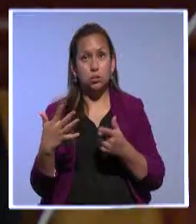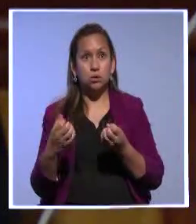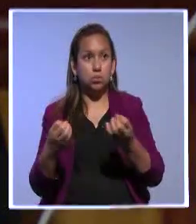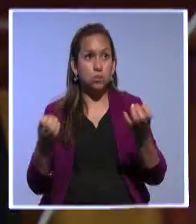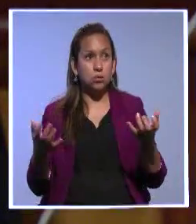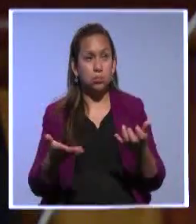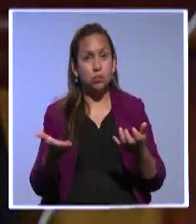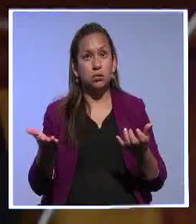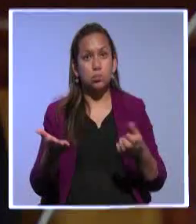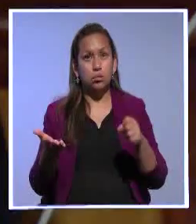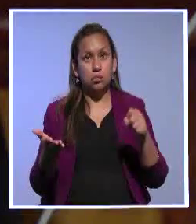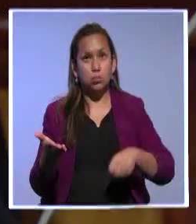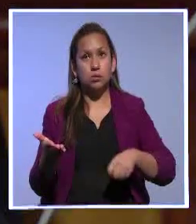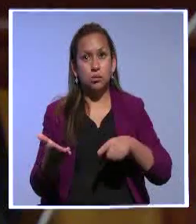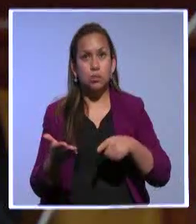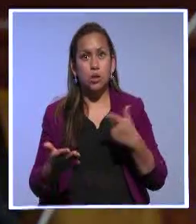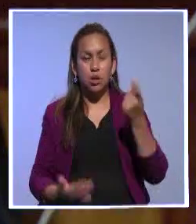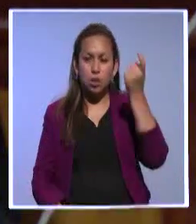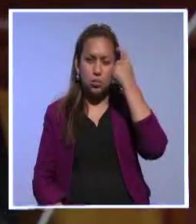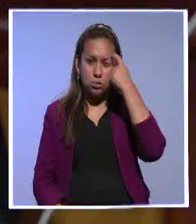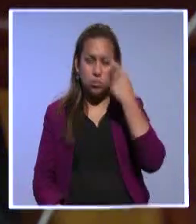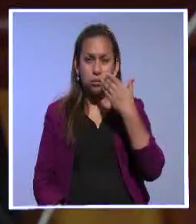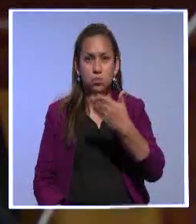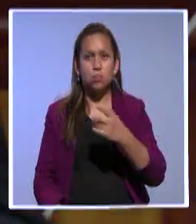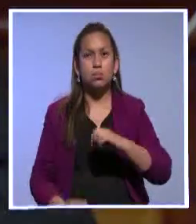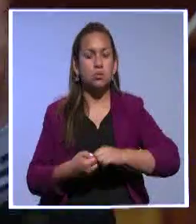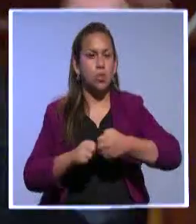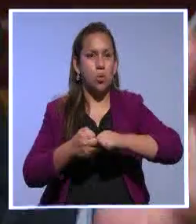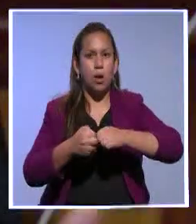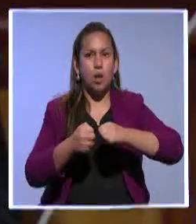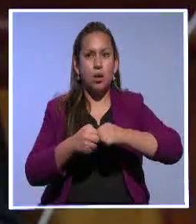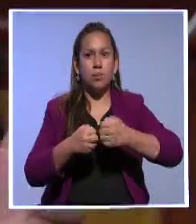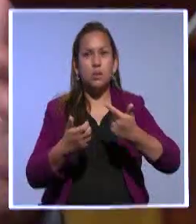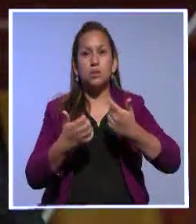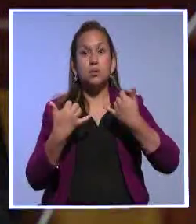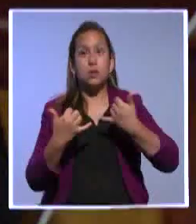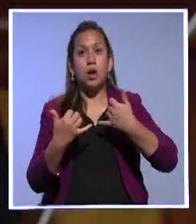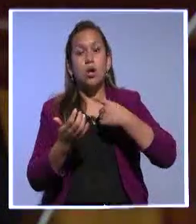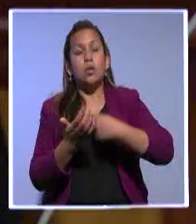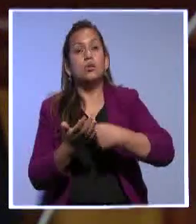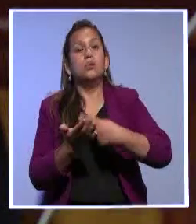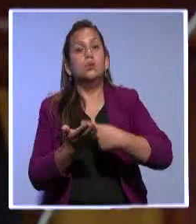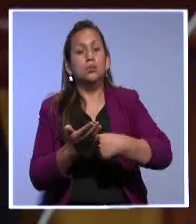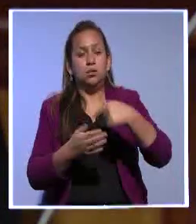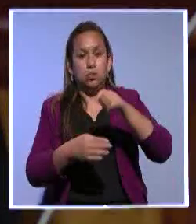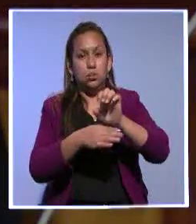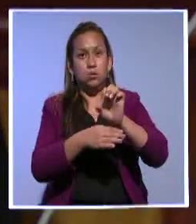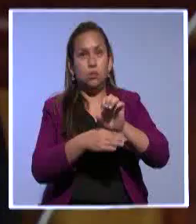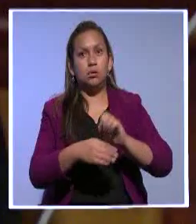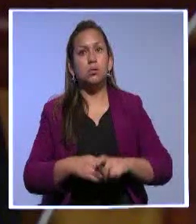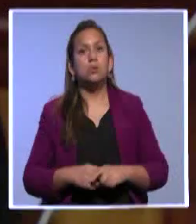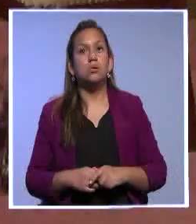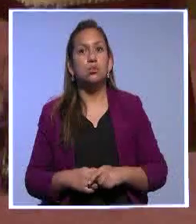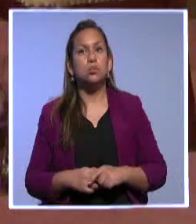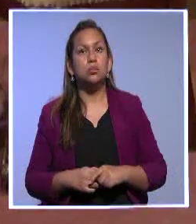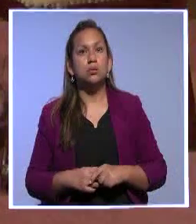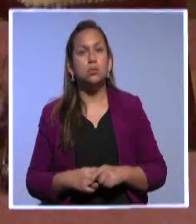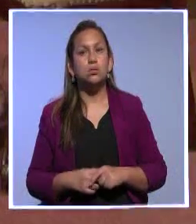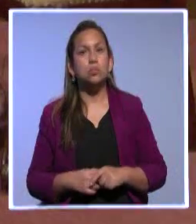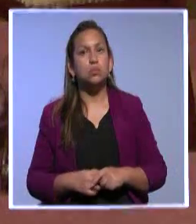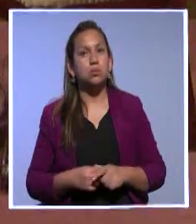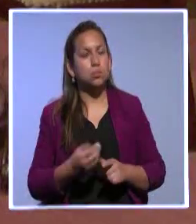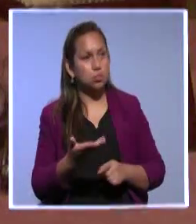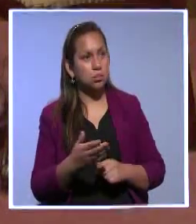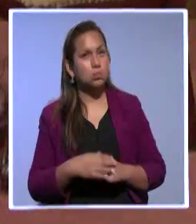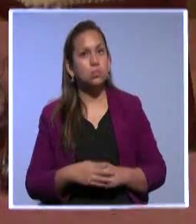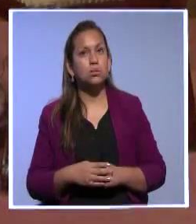son pertinentes a fin de corregir, y repito, los problemas que se están debatiendo en la sociedad ecuatoriana al día de hoy. Correcto, asambleísta Tacle. La misma pregunta,